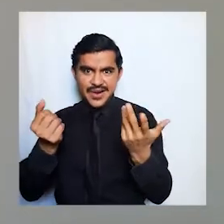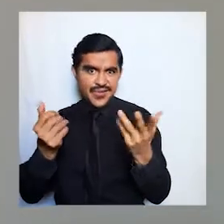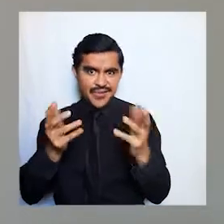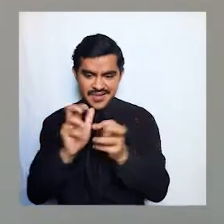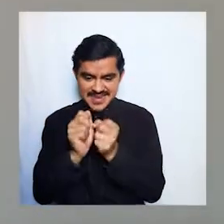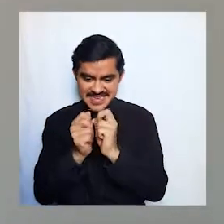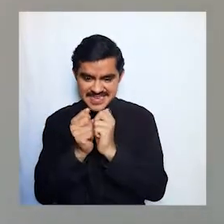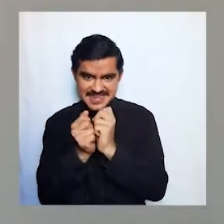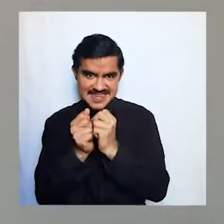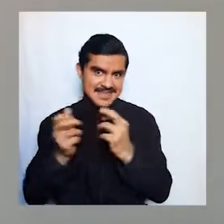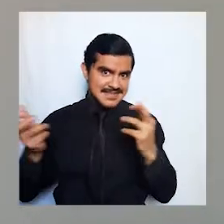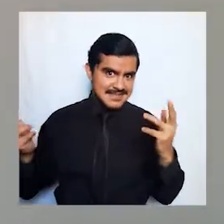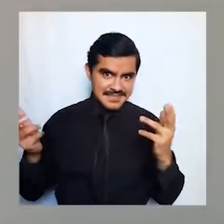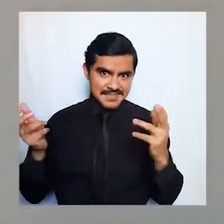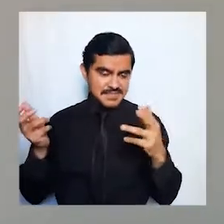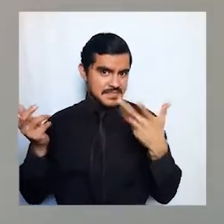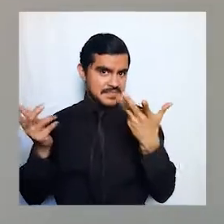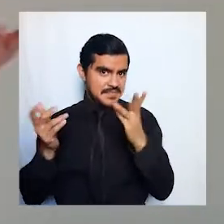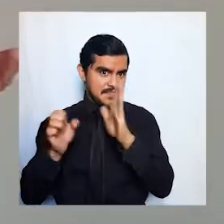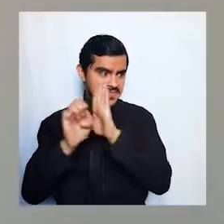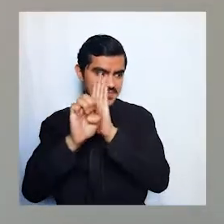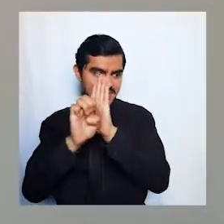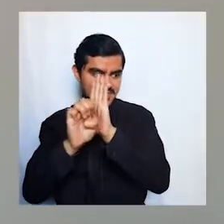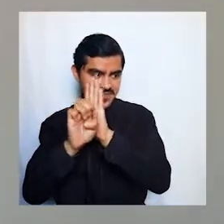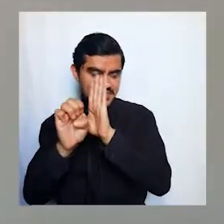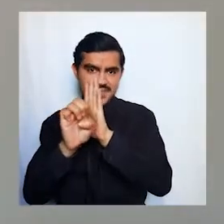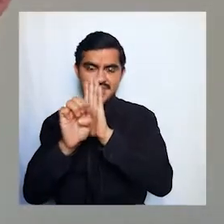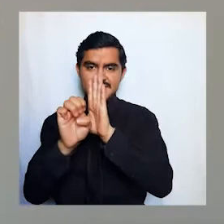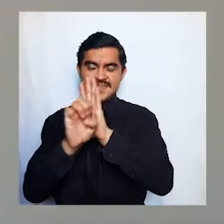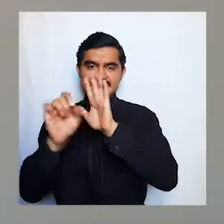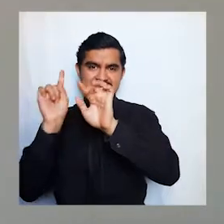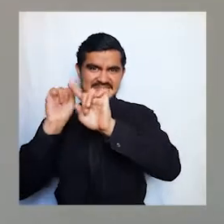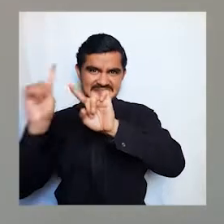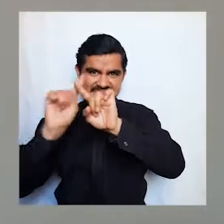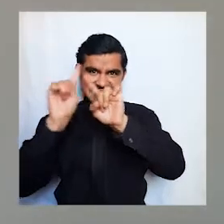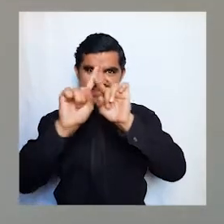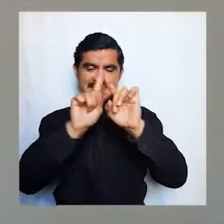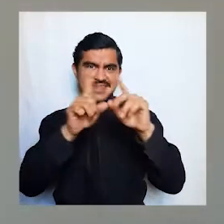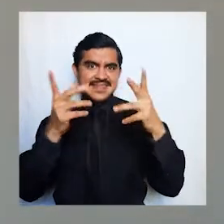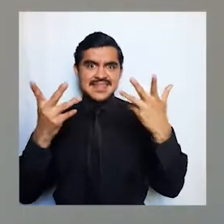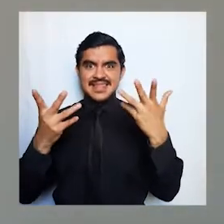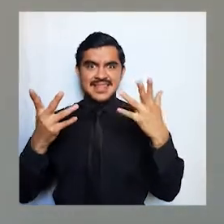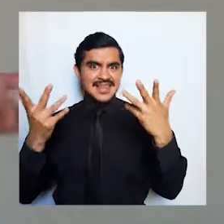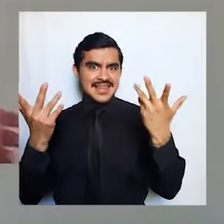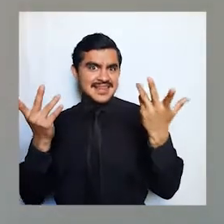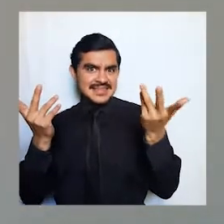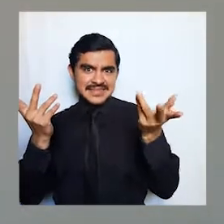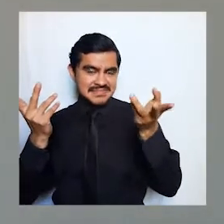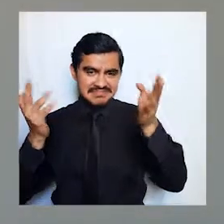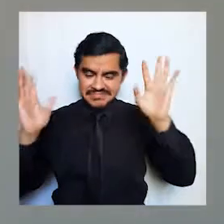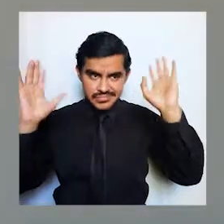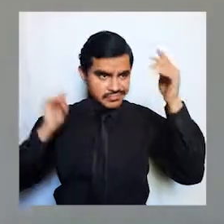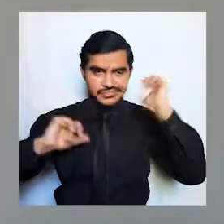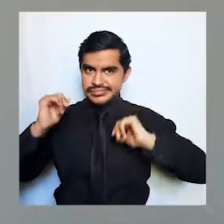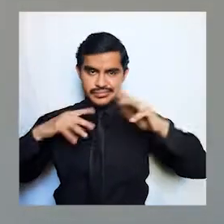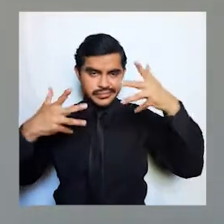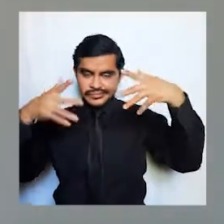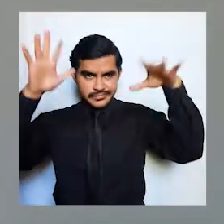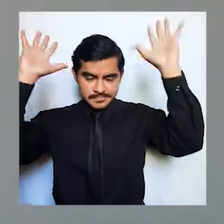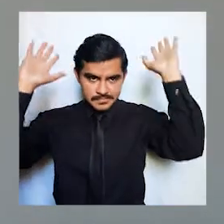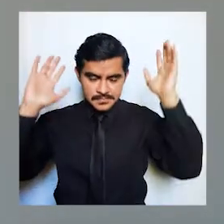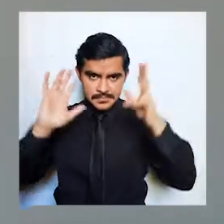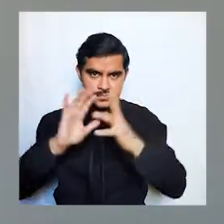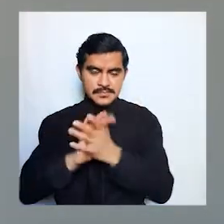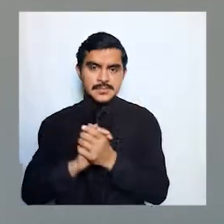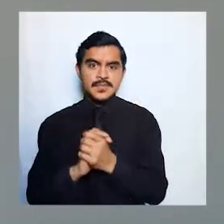plasticina digamos que vas a hacer unos hombrecitos vestidos de artistas lo que sea o